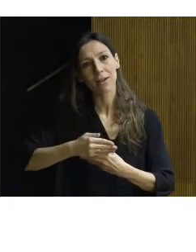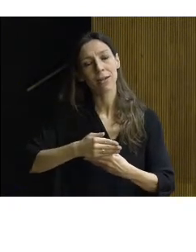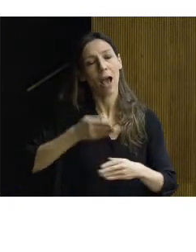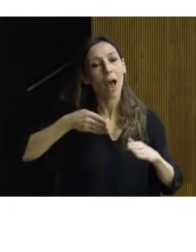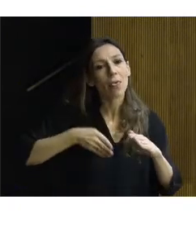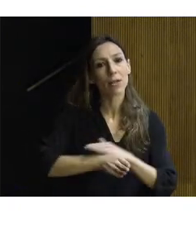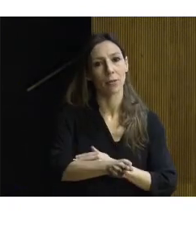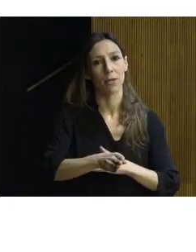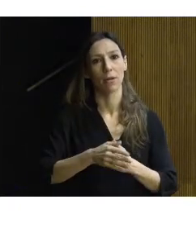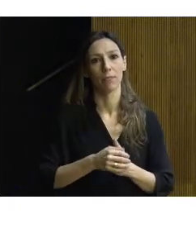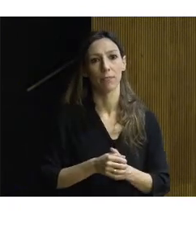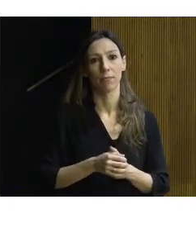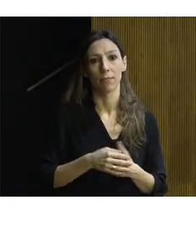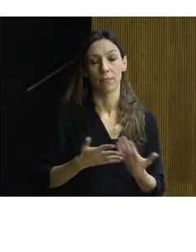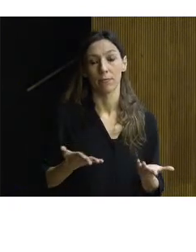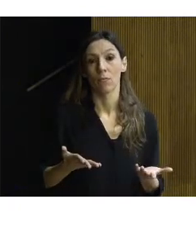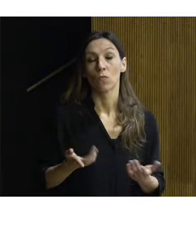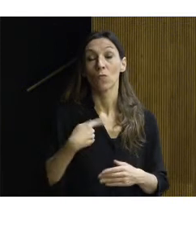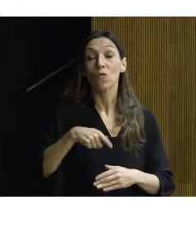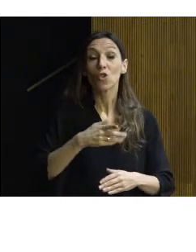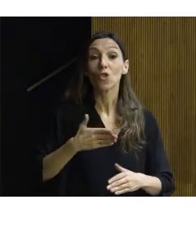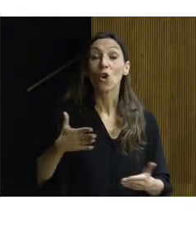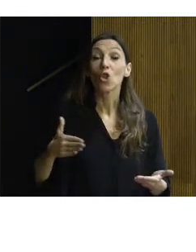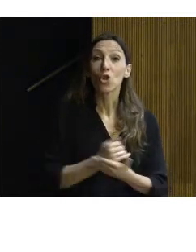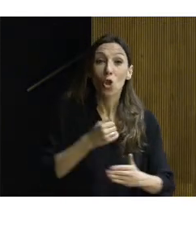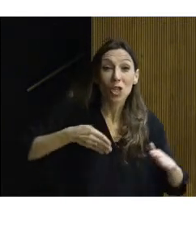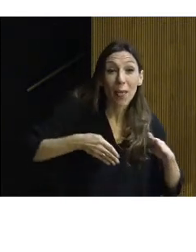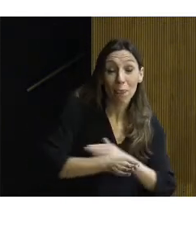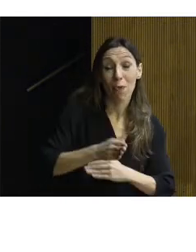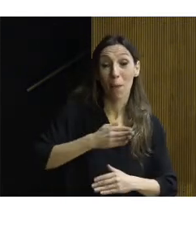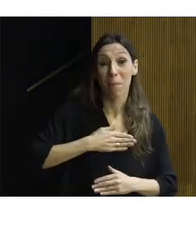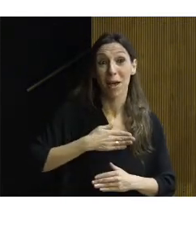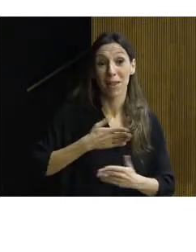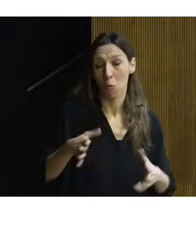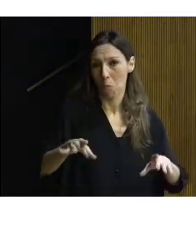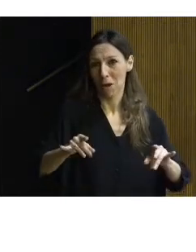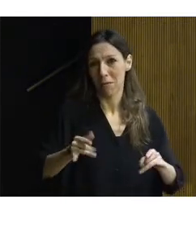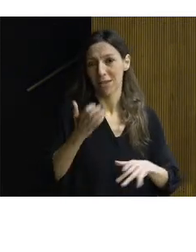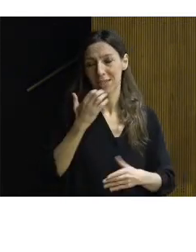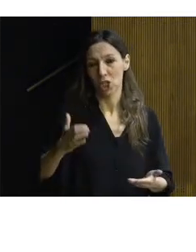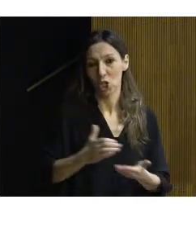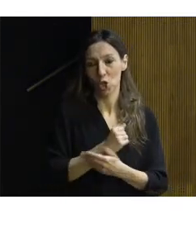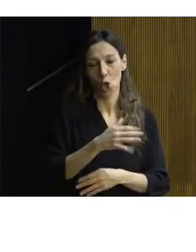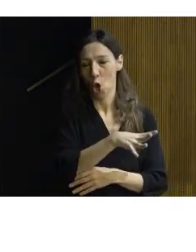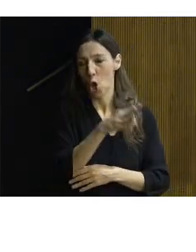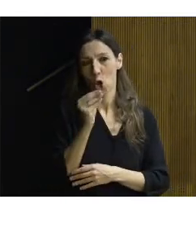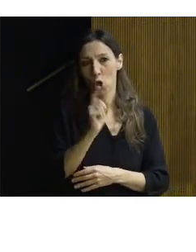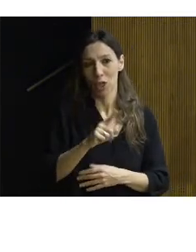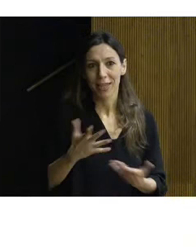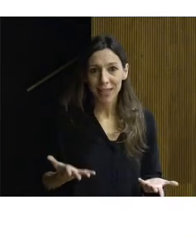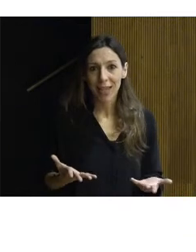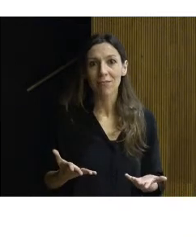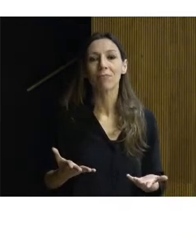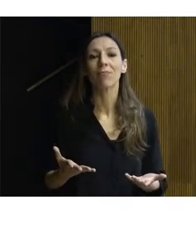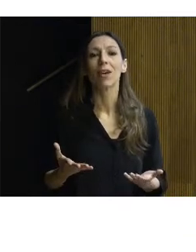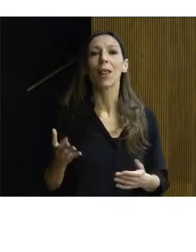De nada sirve que todos podamos acceder al patrimonio si no facilitamos también que todos podamos entenderlo. Por ello, debemos proporcionar las medidas